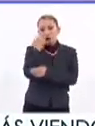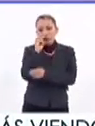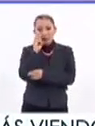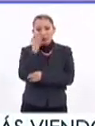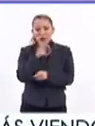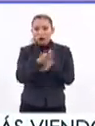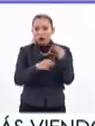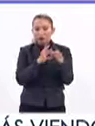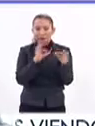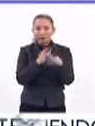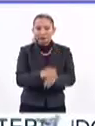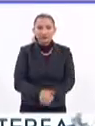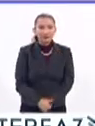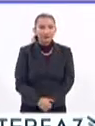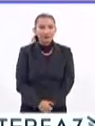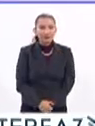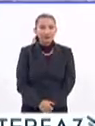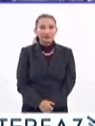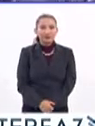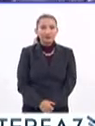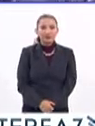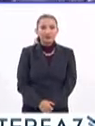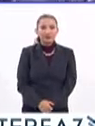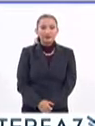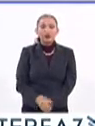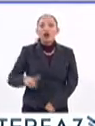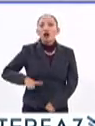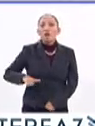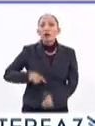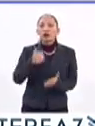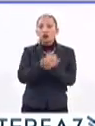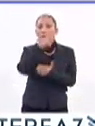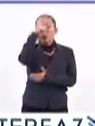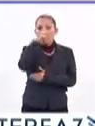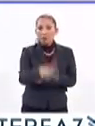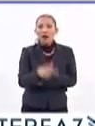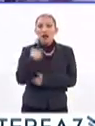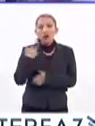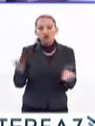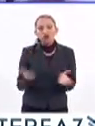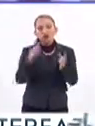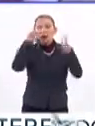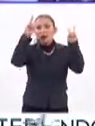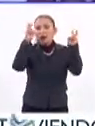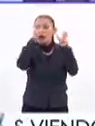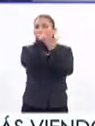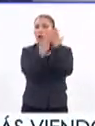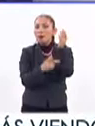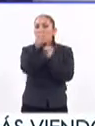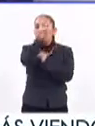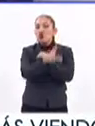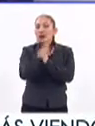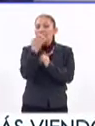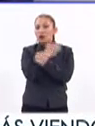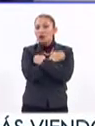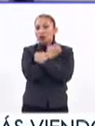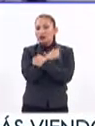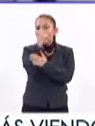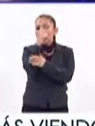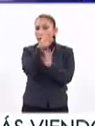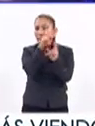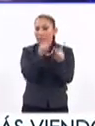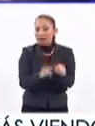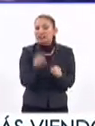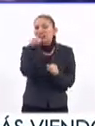escuelas. Veamos todos los detalles. El gobierno de la Ciudad de México impulsa el programa Lunes por la Educación para la